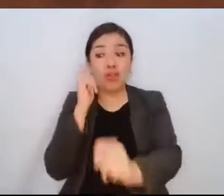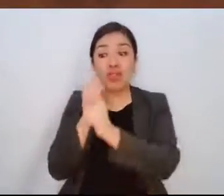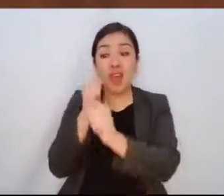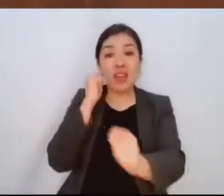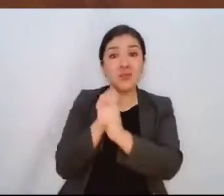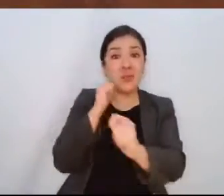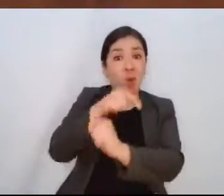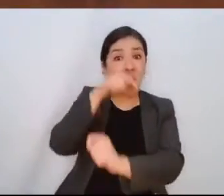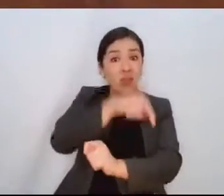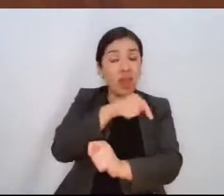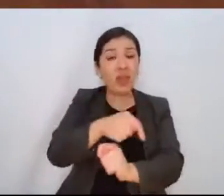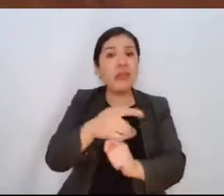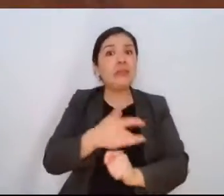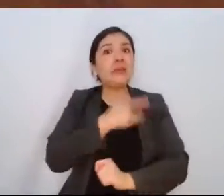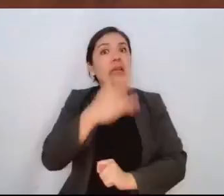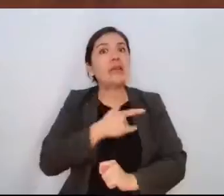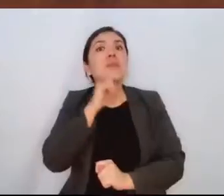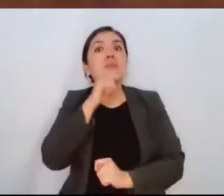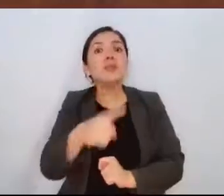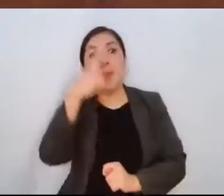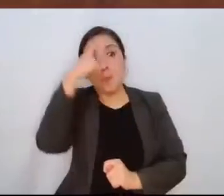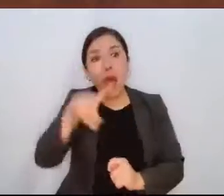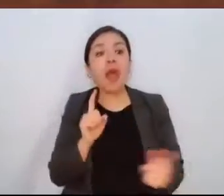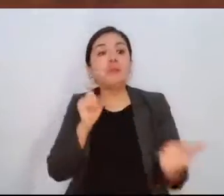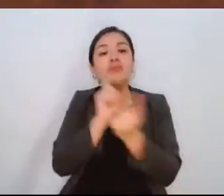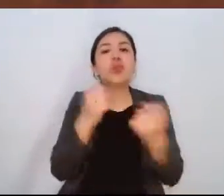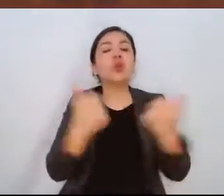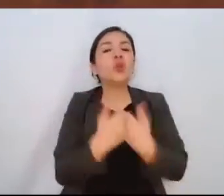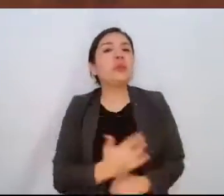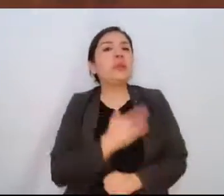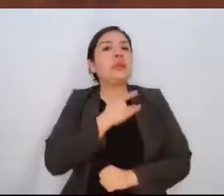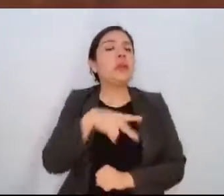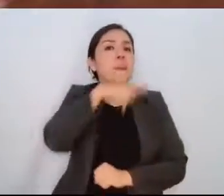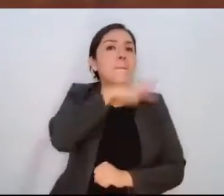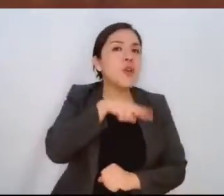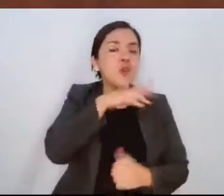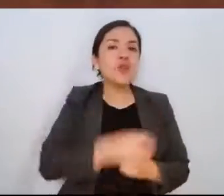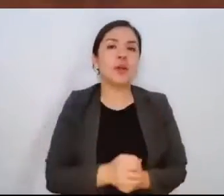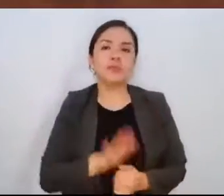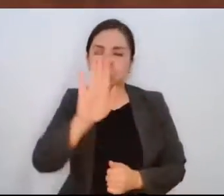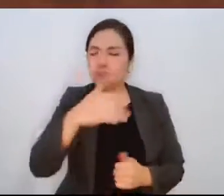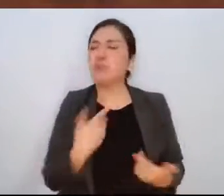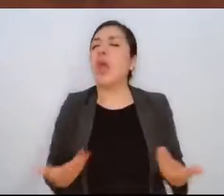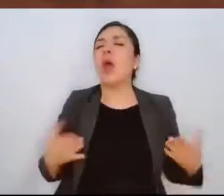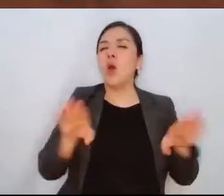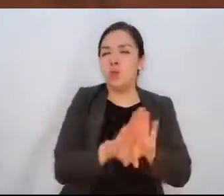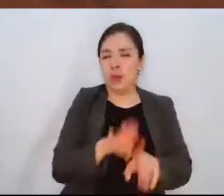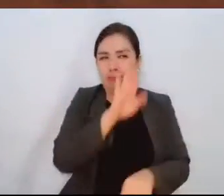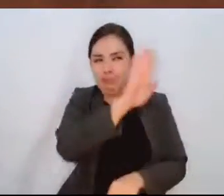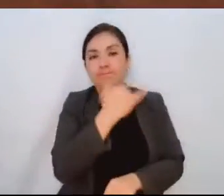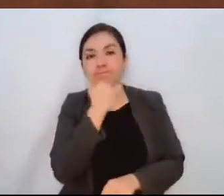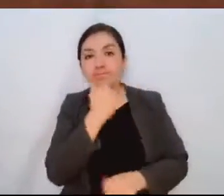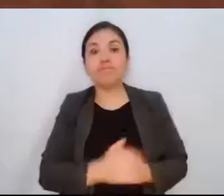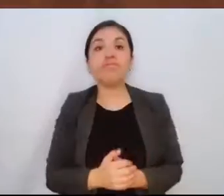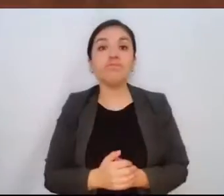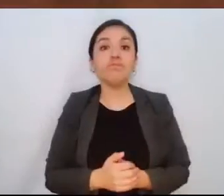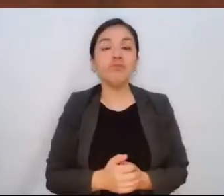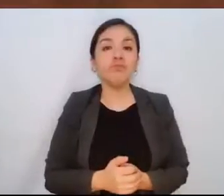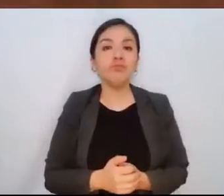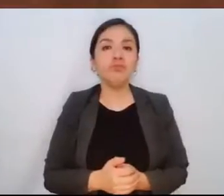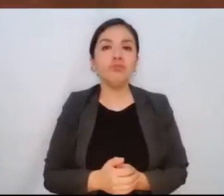que ha acercado justo a los transportistas con una preocupación. Concluyo, mi presidenta diputada. ¿Qué